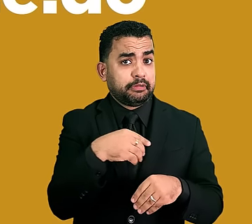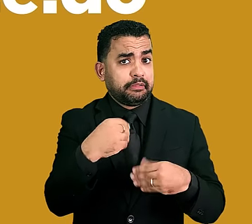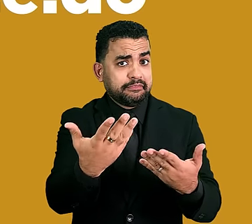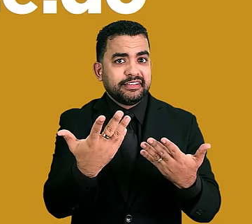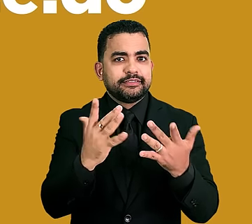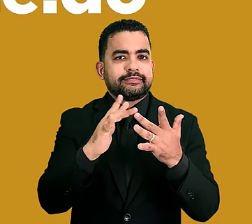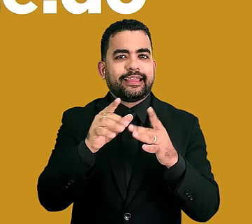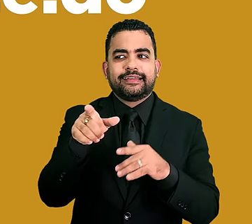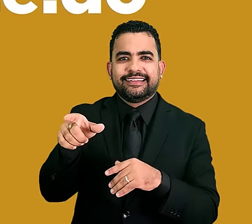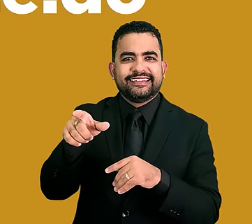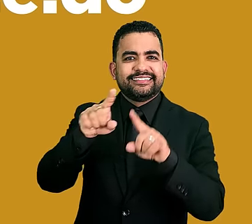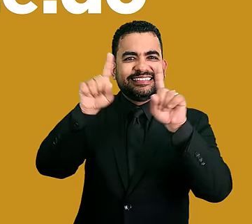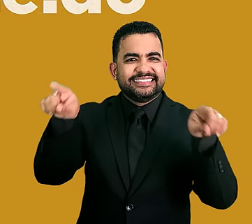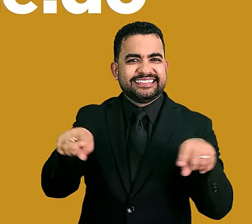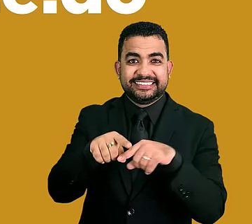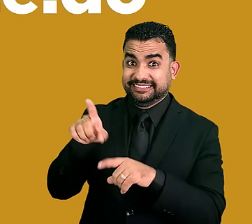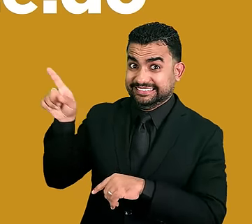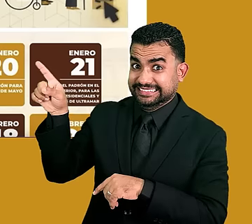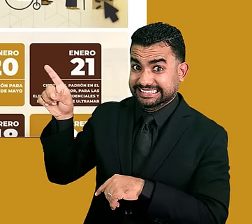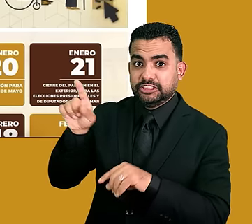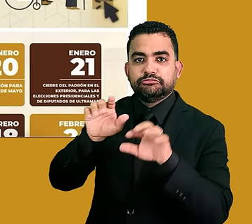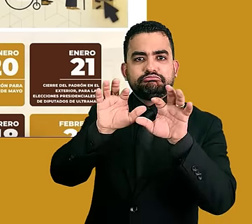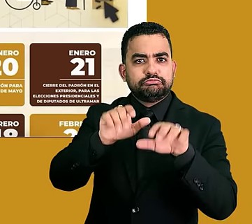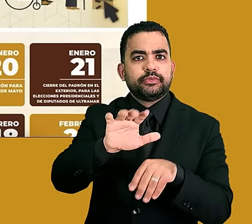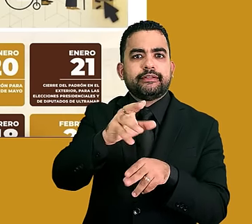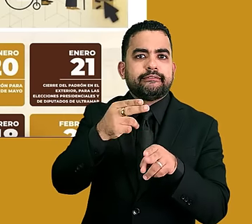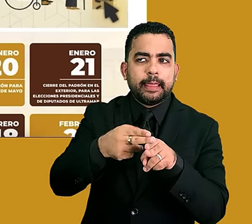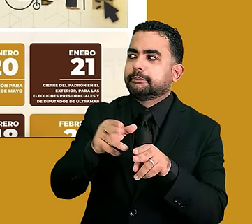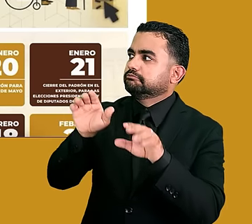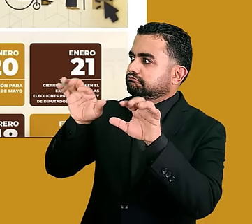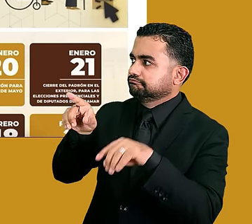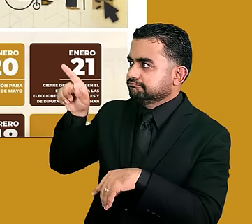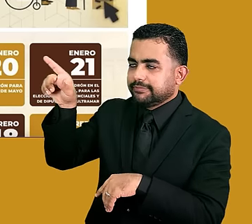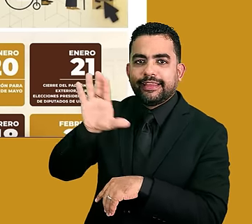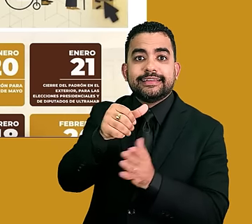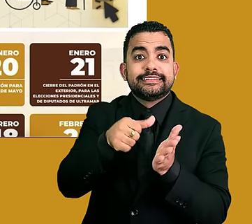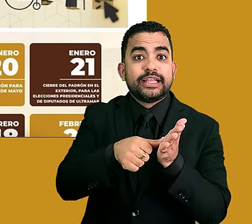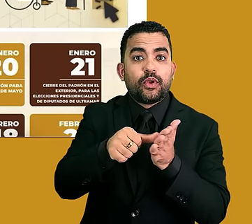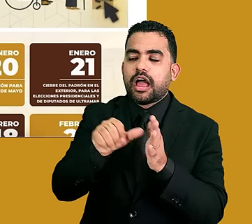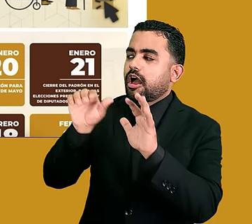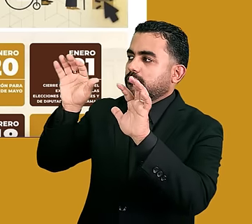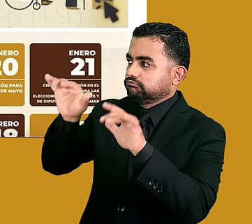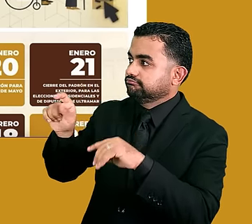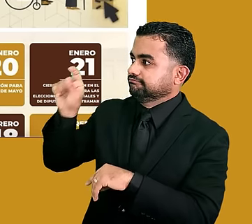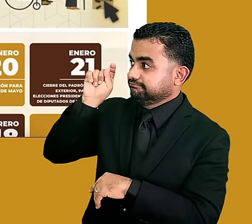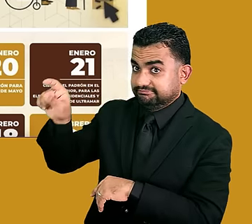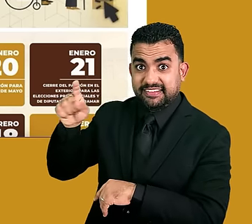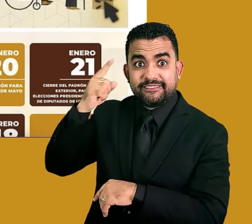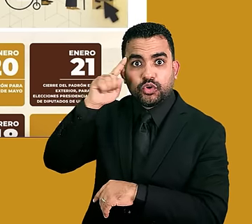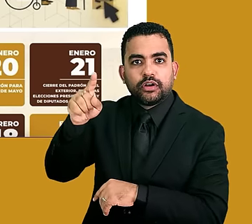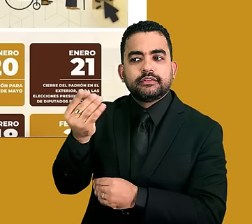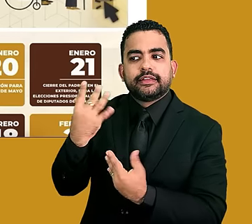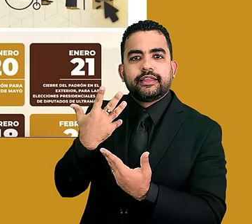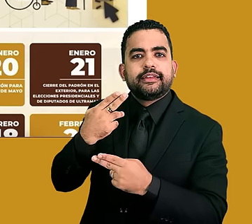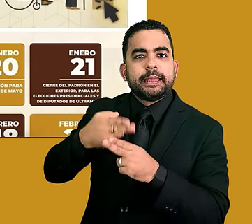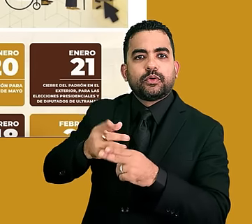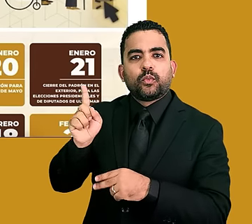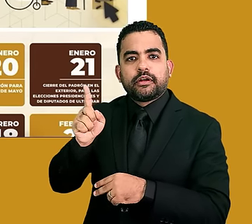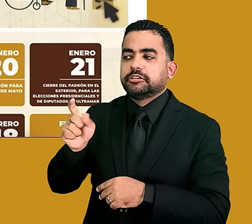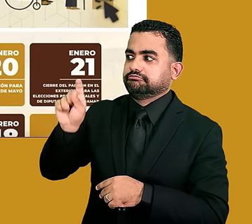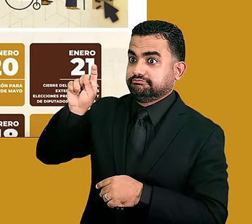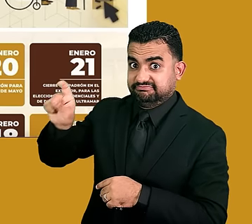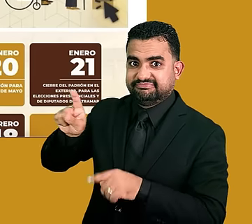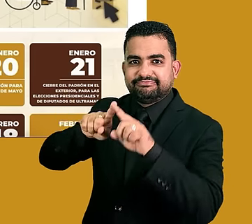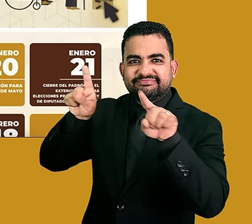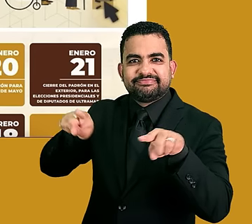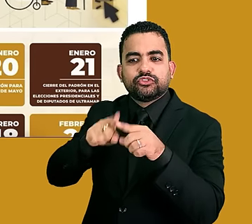facilitamos el portal verifícate.do. Solo debes ingresar, colocar tu número de cédula, marcar la casilla para reconfirmar y